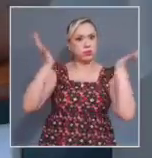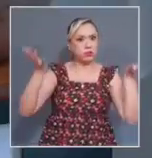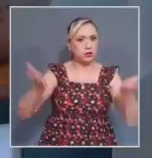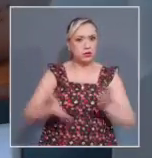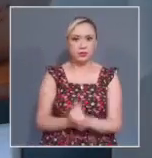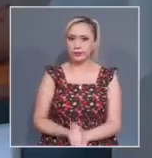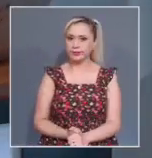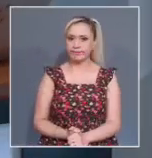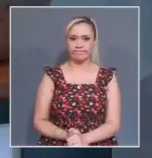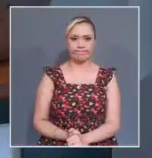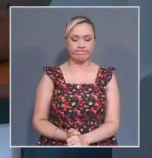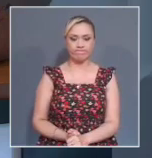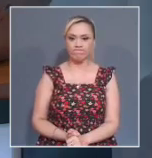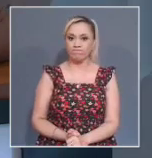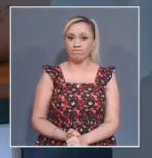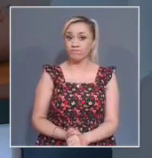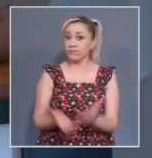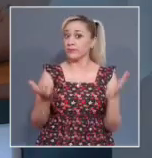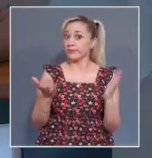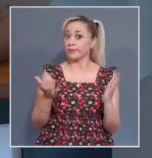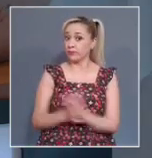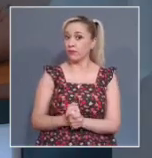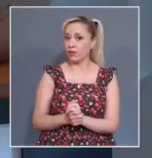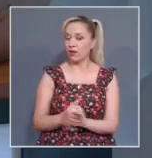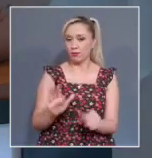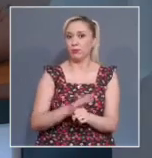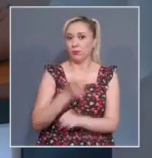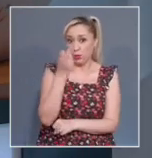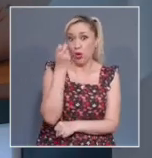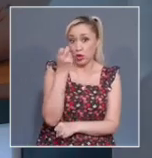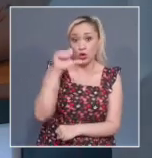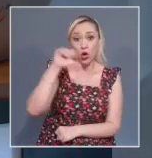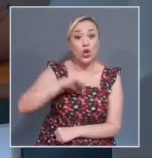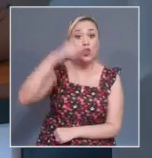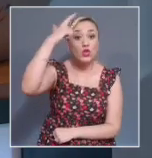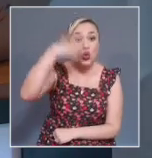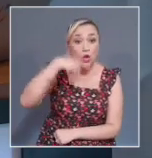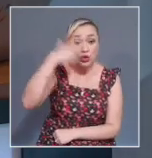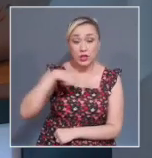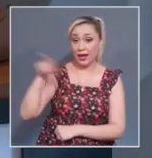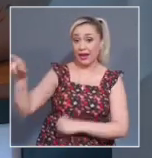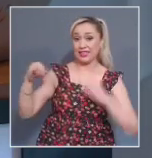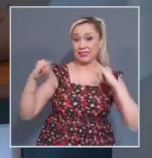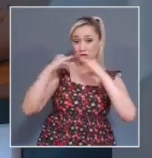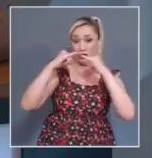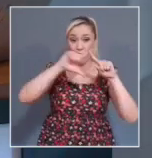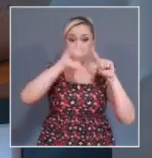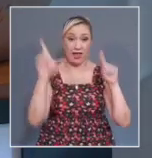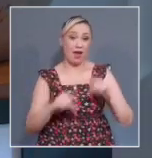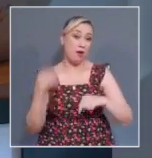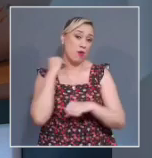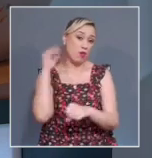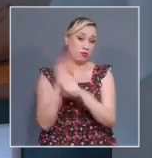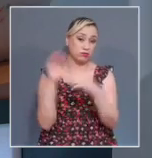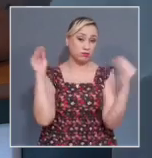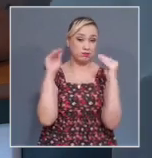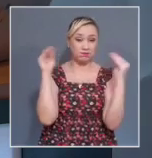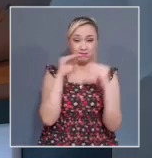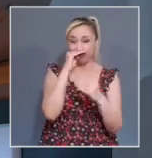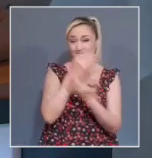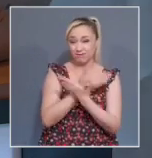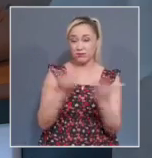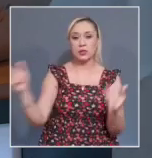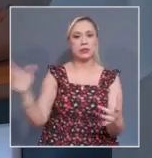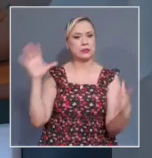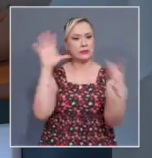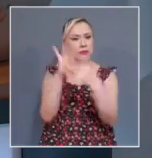Y mire, precisamente esta noche el Instituto Federal de Defensoría Pública está dando a conocer que desde su